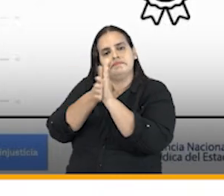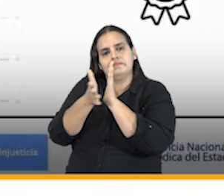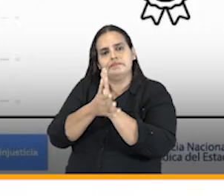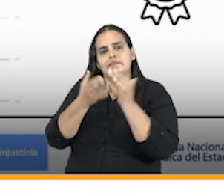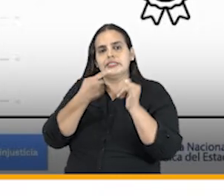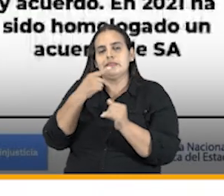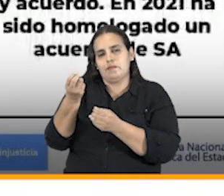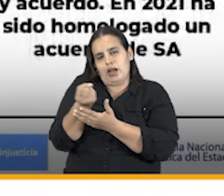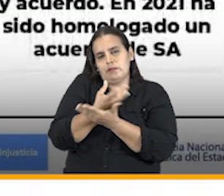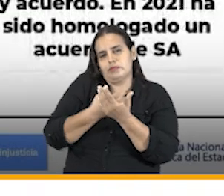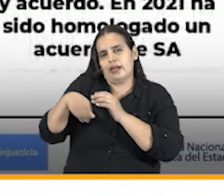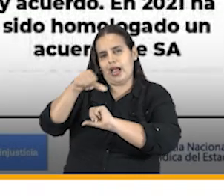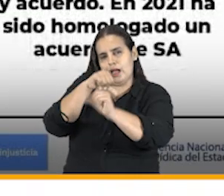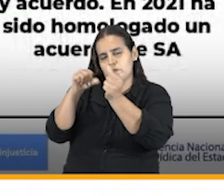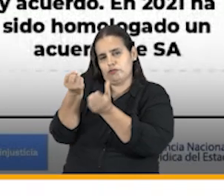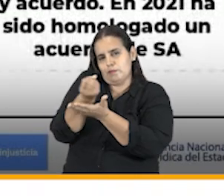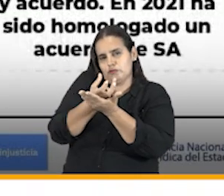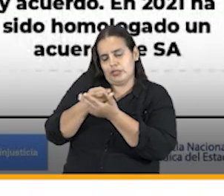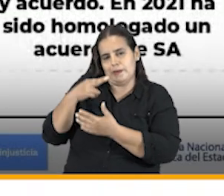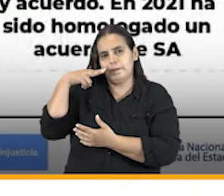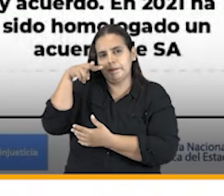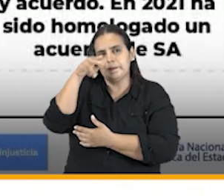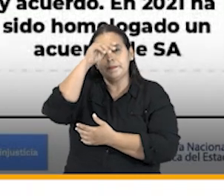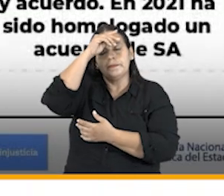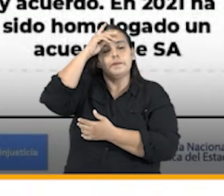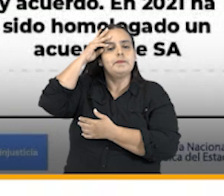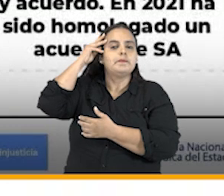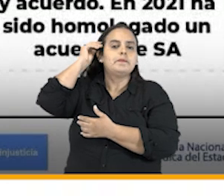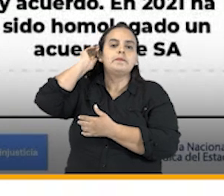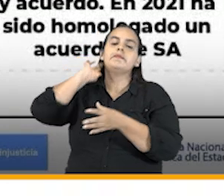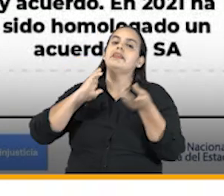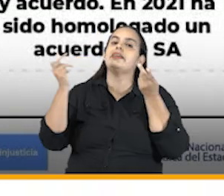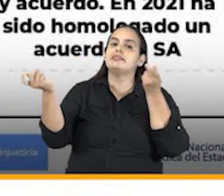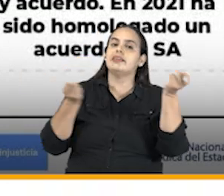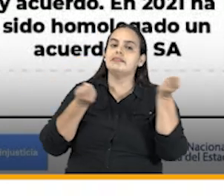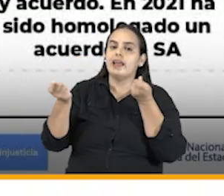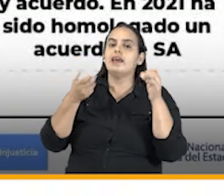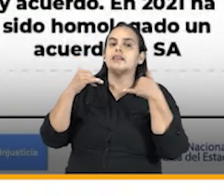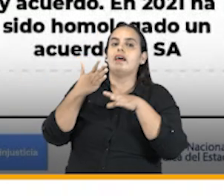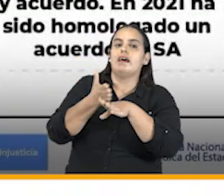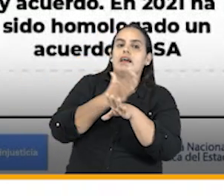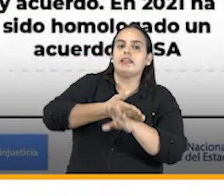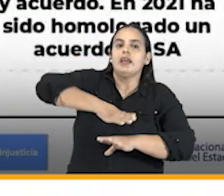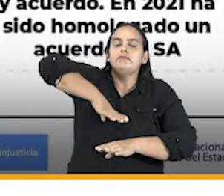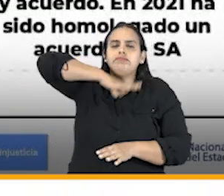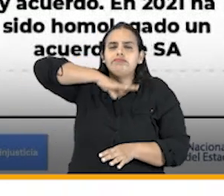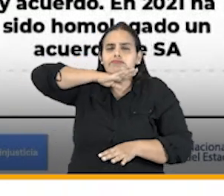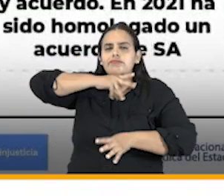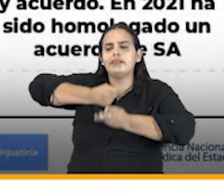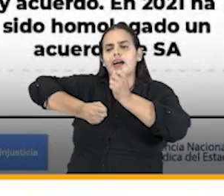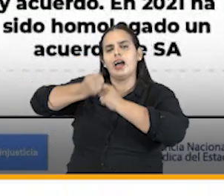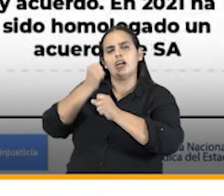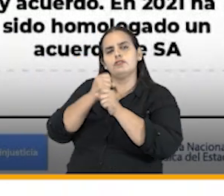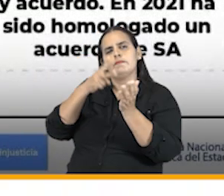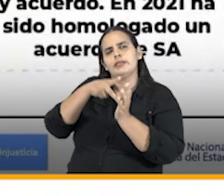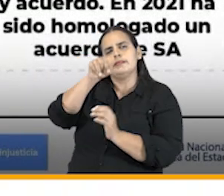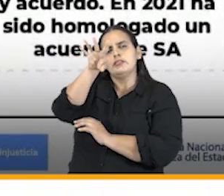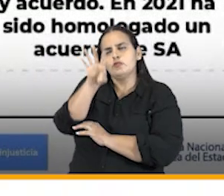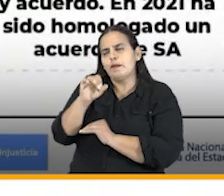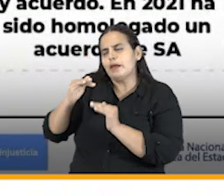y pido que muevan la diapositiva por favor que la estrategia de descongestión que venimos implementando desde el año 2019